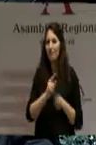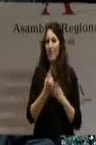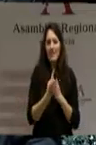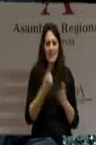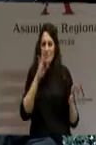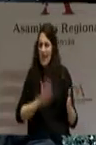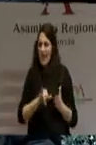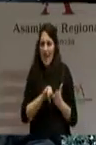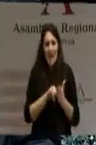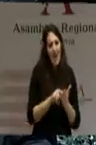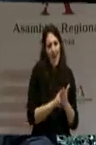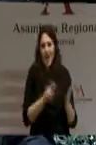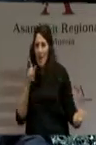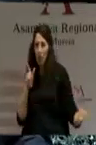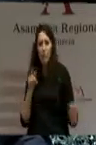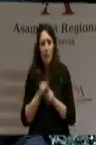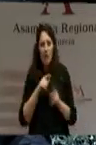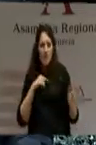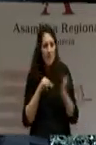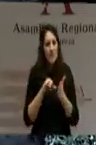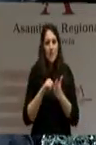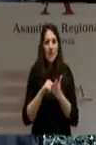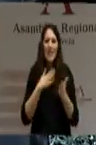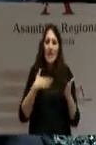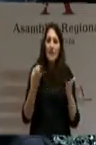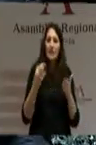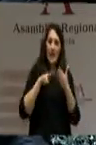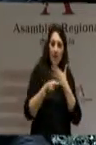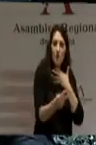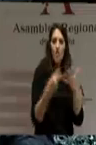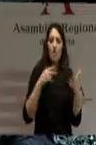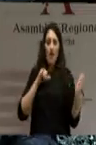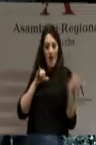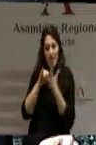y que nos reclaman más proximidad y mayor transparencia.